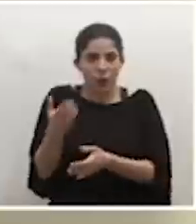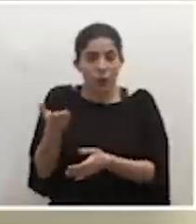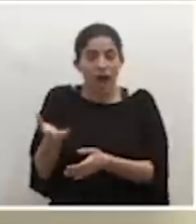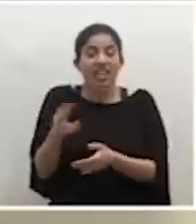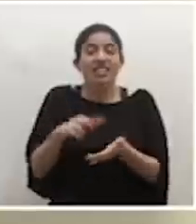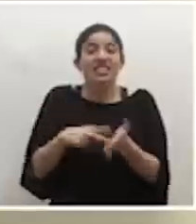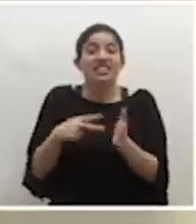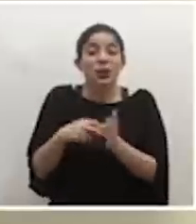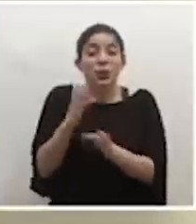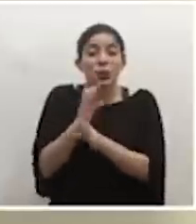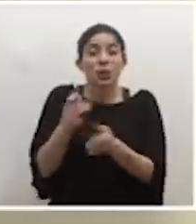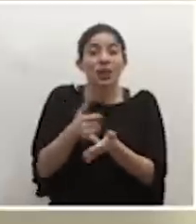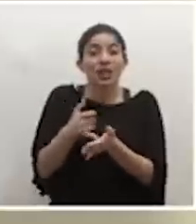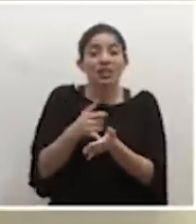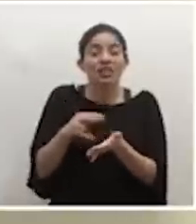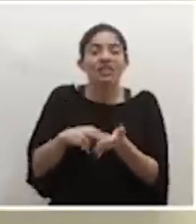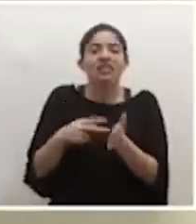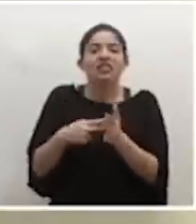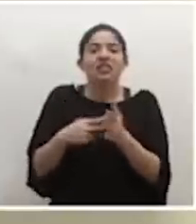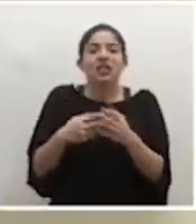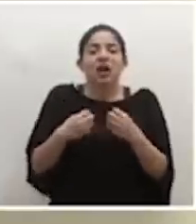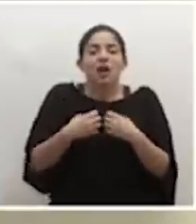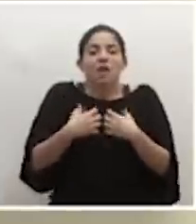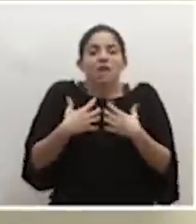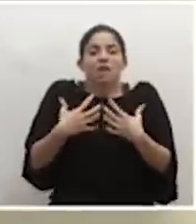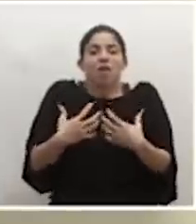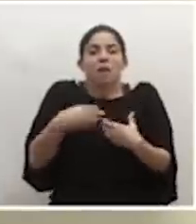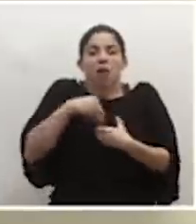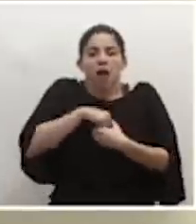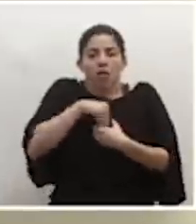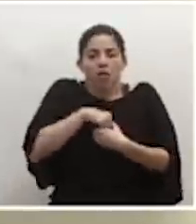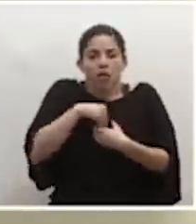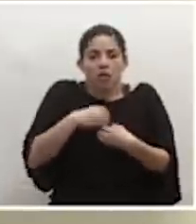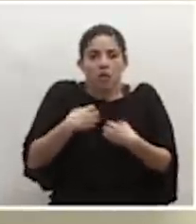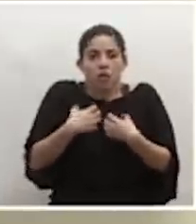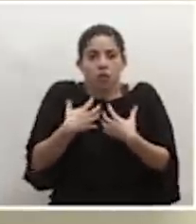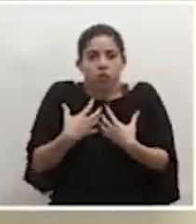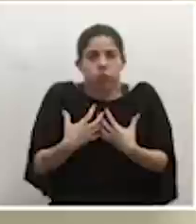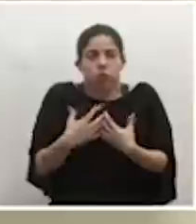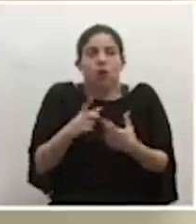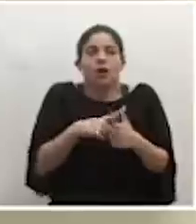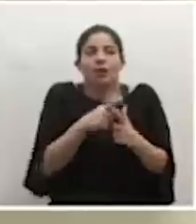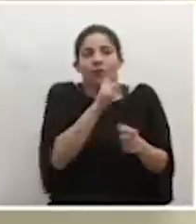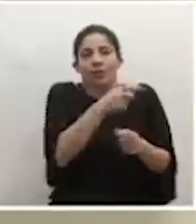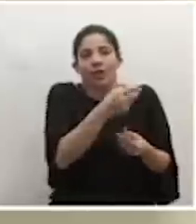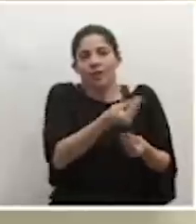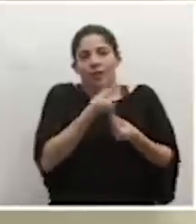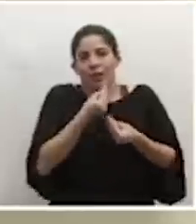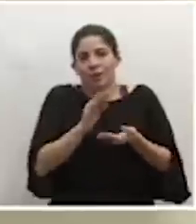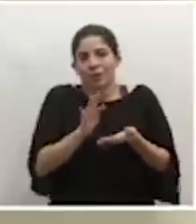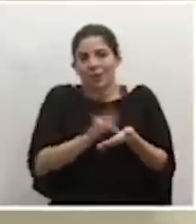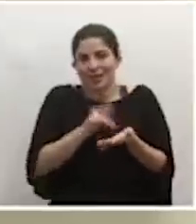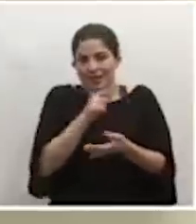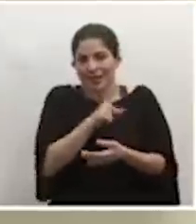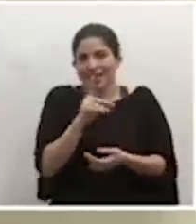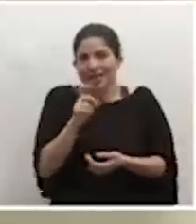cuando existe ya la fase de inflamación exacerbada en la persona y que lleva a ese requerimiento del uso.